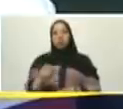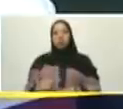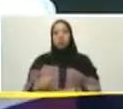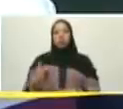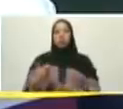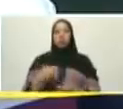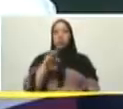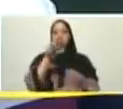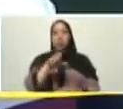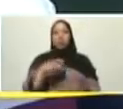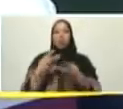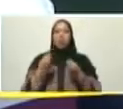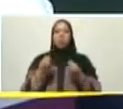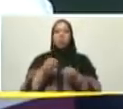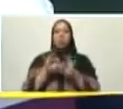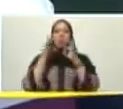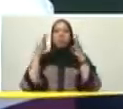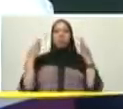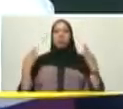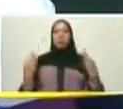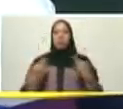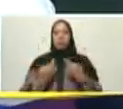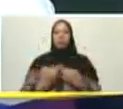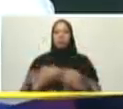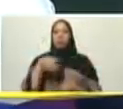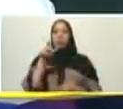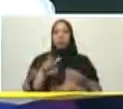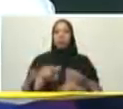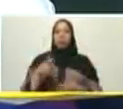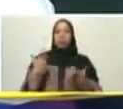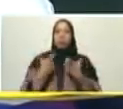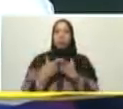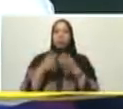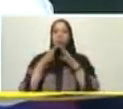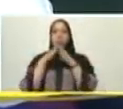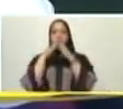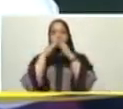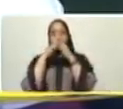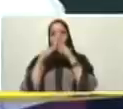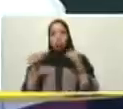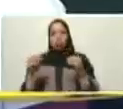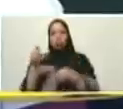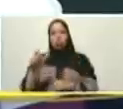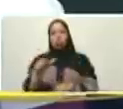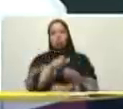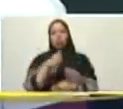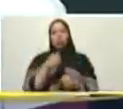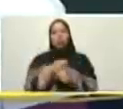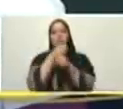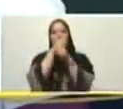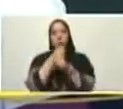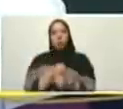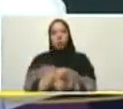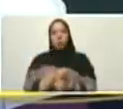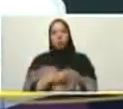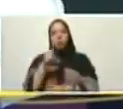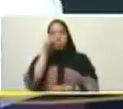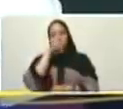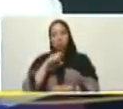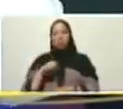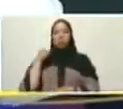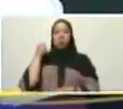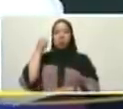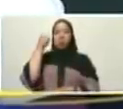beneficiado a muchas familias y que a su vez le doy un mensaje a todas aquellas familias que aún están esperando que los sueños si se hacen realidad